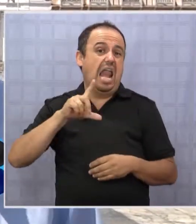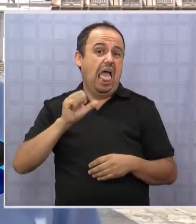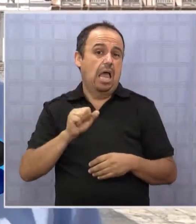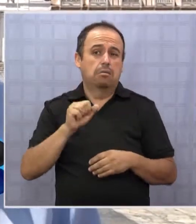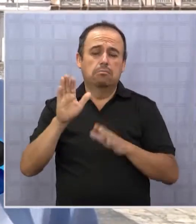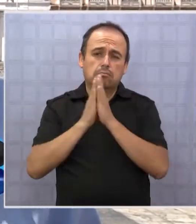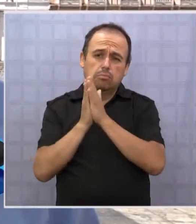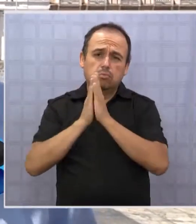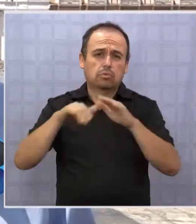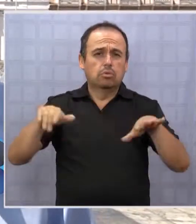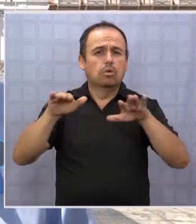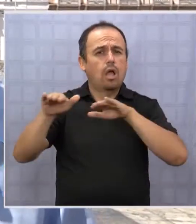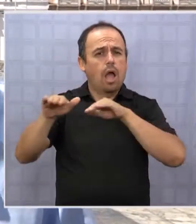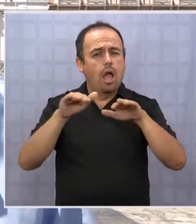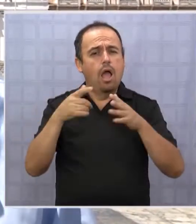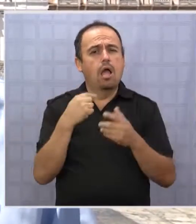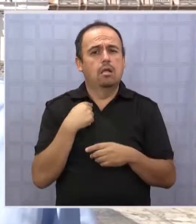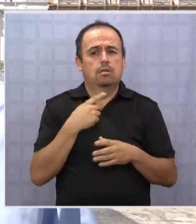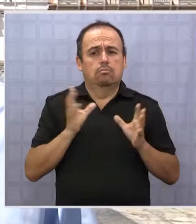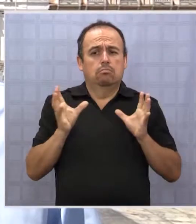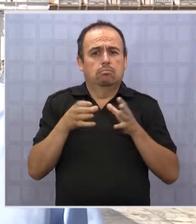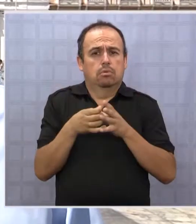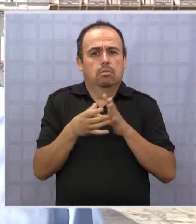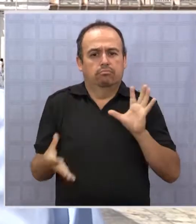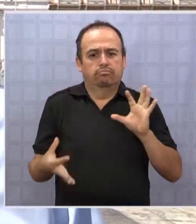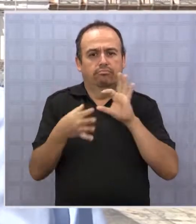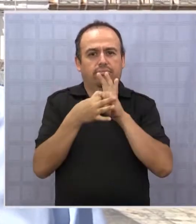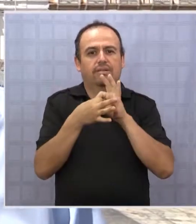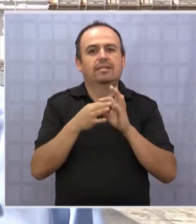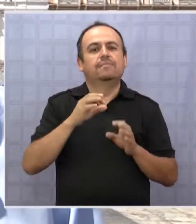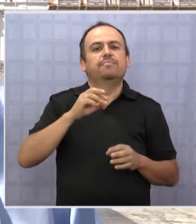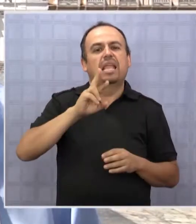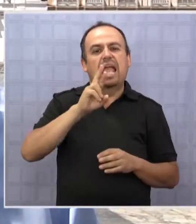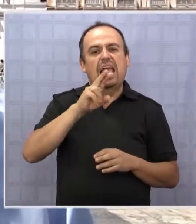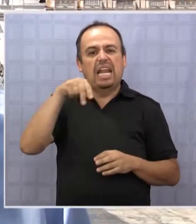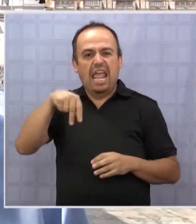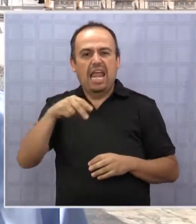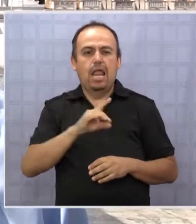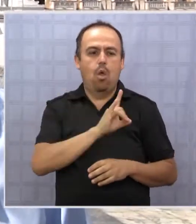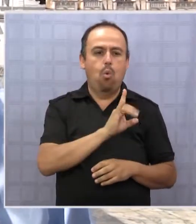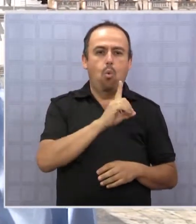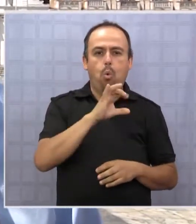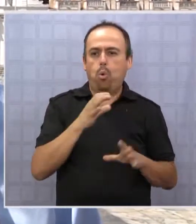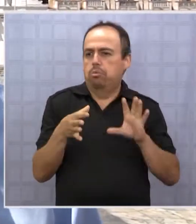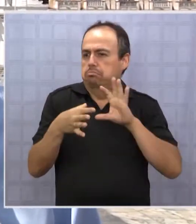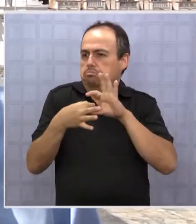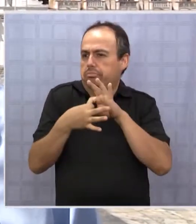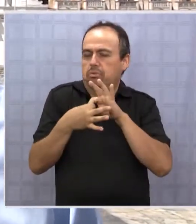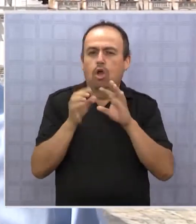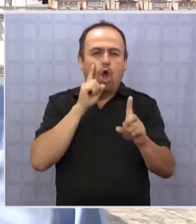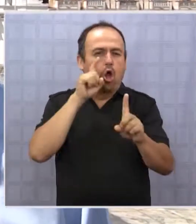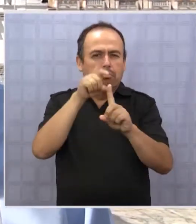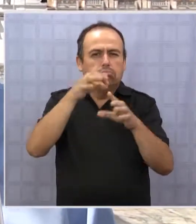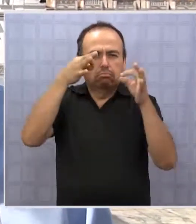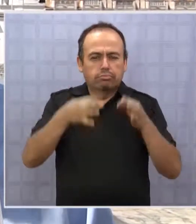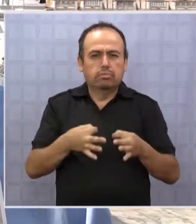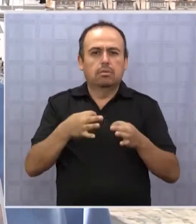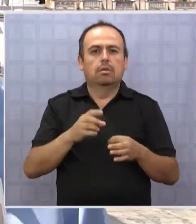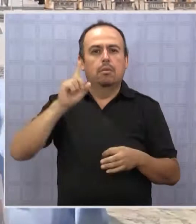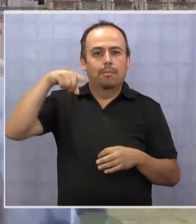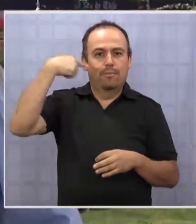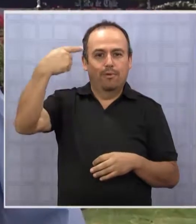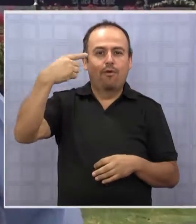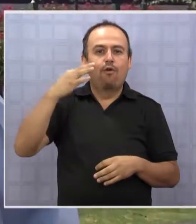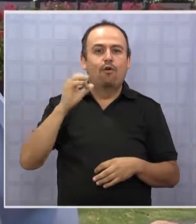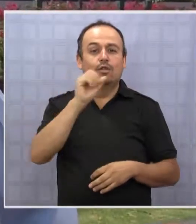y llamo a todo el mundo a tener claridad de que aquí somos una sola coalición por el cambio y que a partir del 1 de julio vamos a trabajar unidos por el verdadero objetivo que